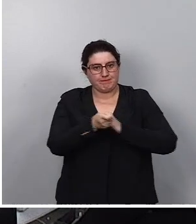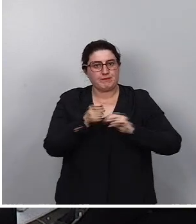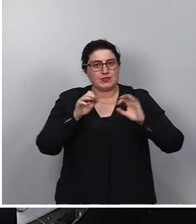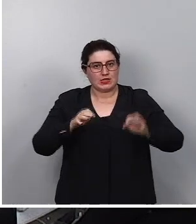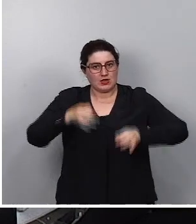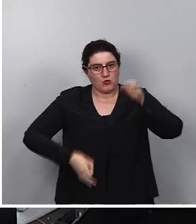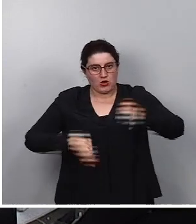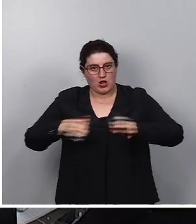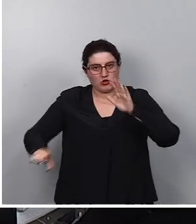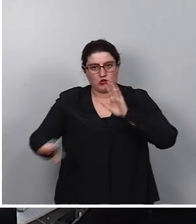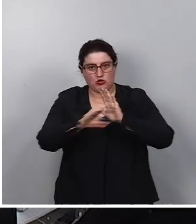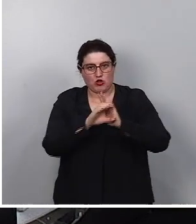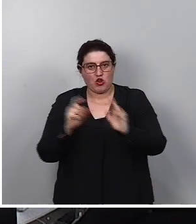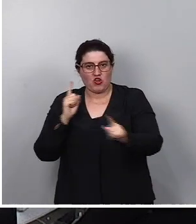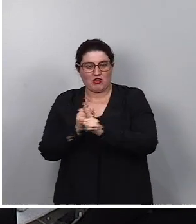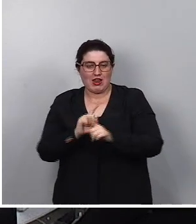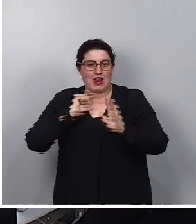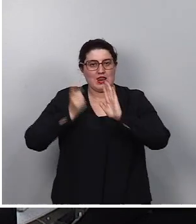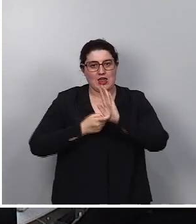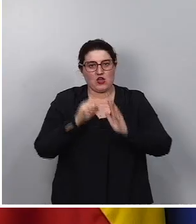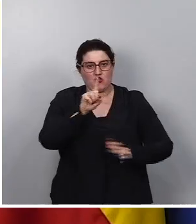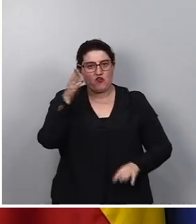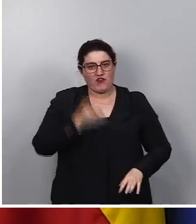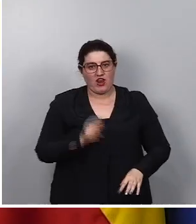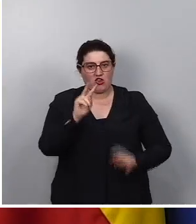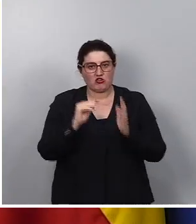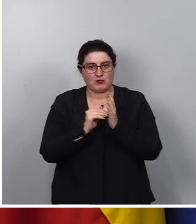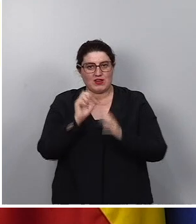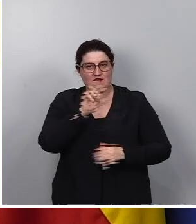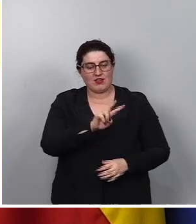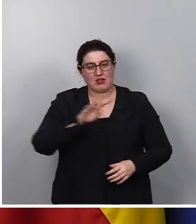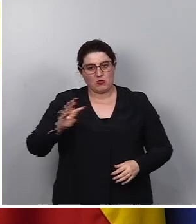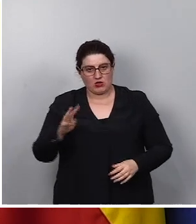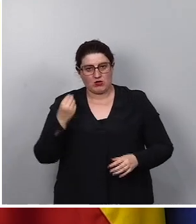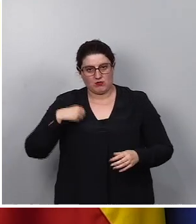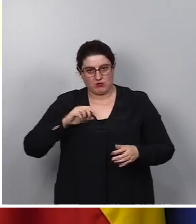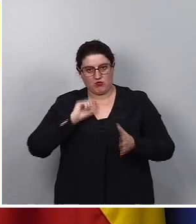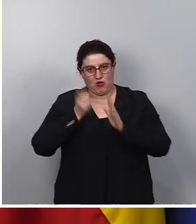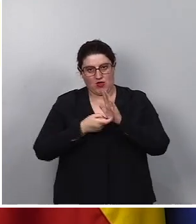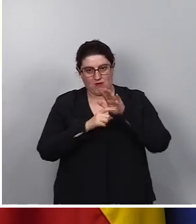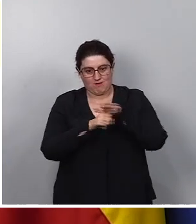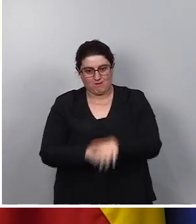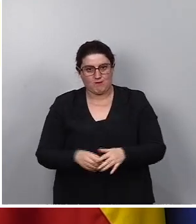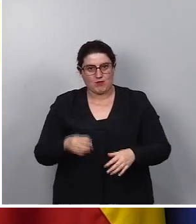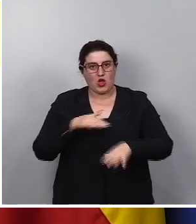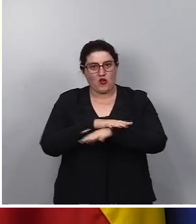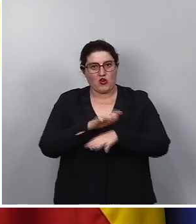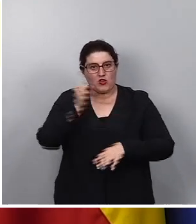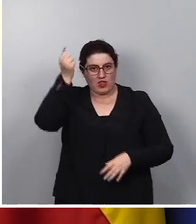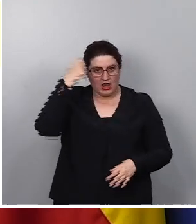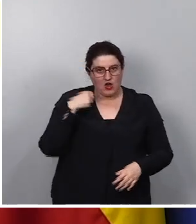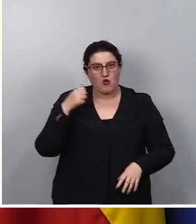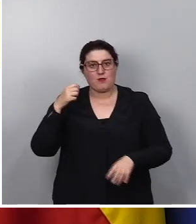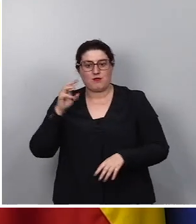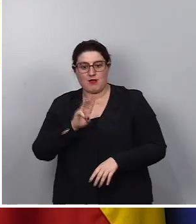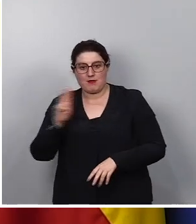contra la Ley 1-2024 de derogación, aprobada por el Gobierno de Aragón, Partido Popular y